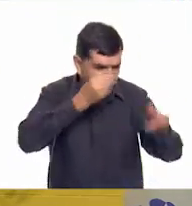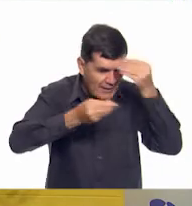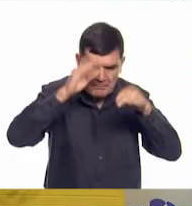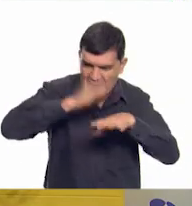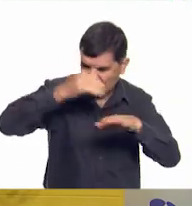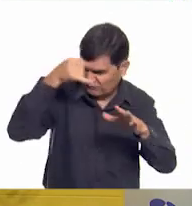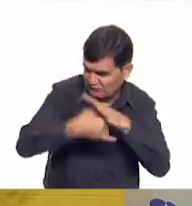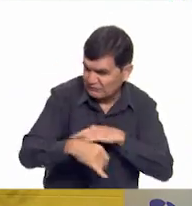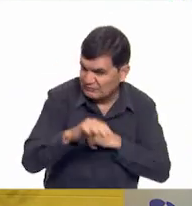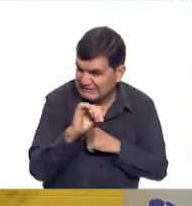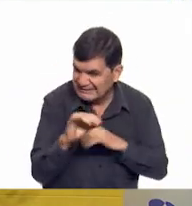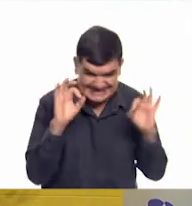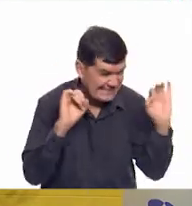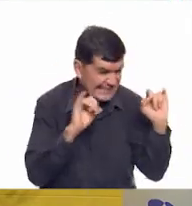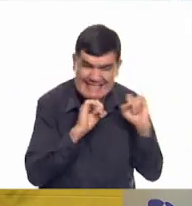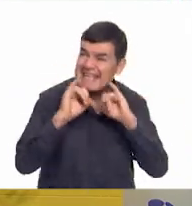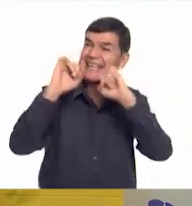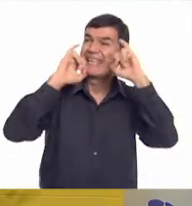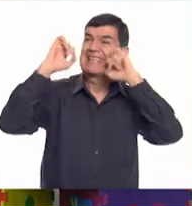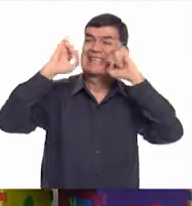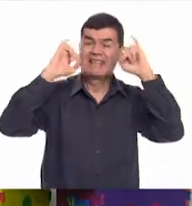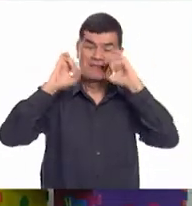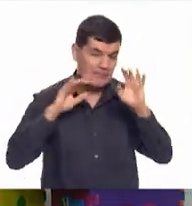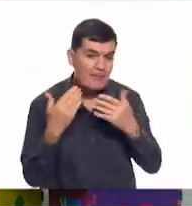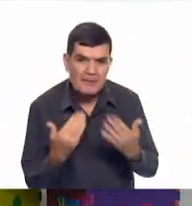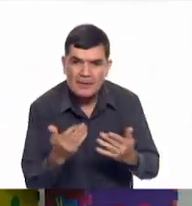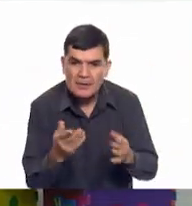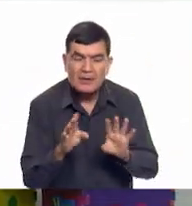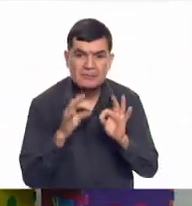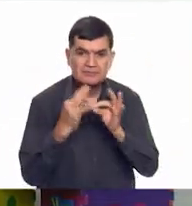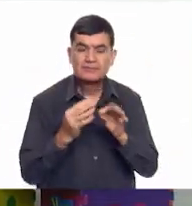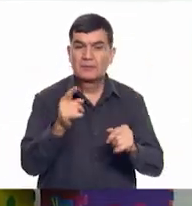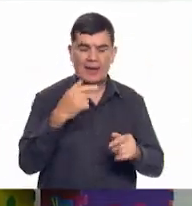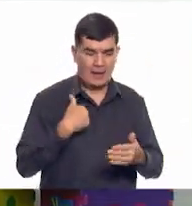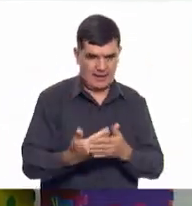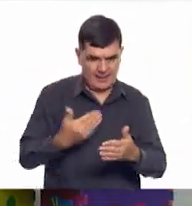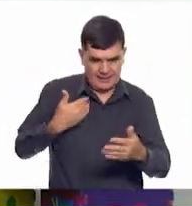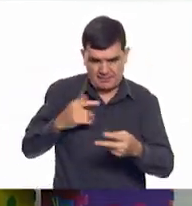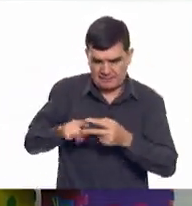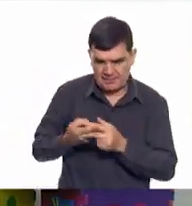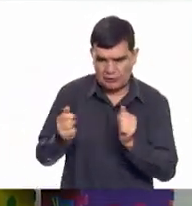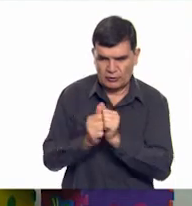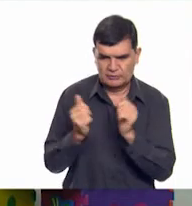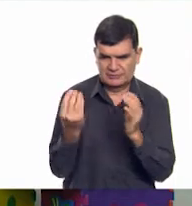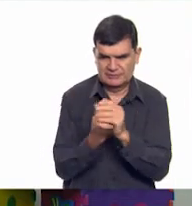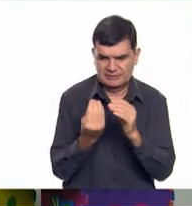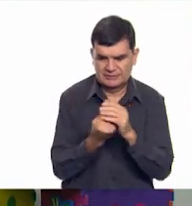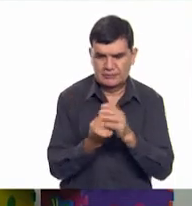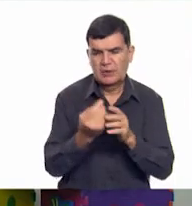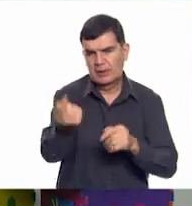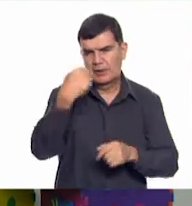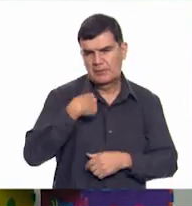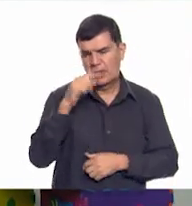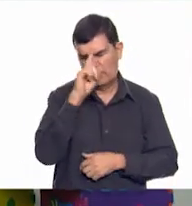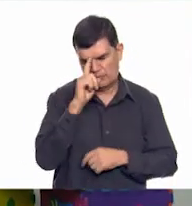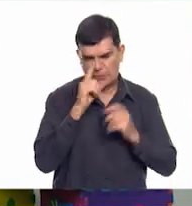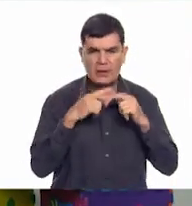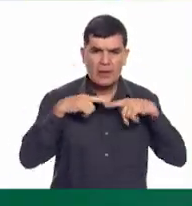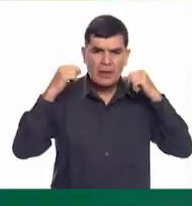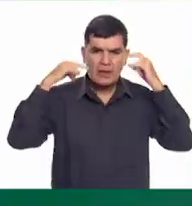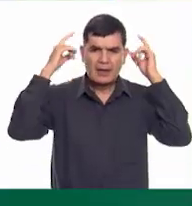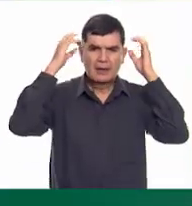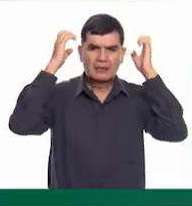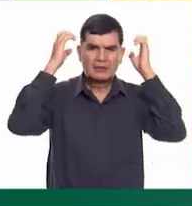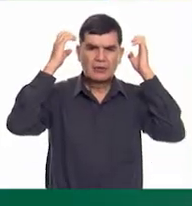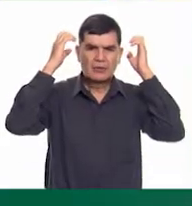¡Sí! ¡Así es! ¿Pero qué te parece, Isa, si antes de comenzar con nuestra clase vamos a ver las recomendaciones de ajo listo? Me parece